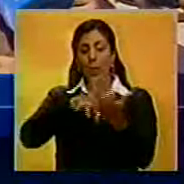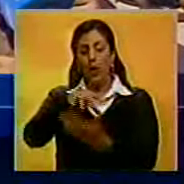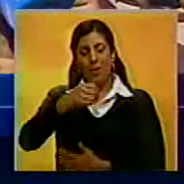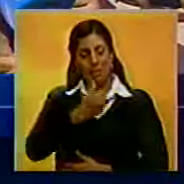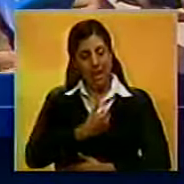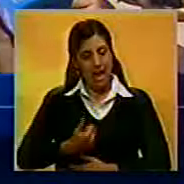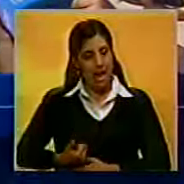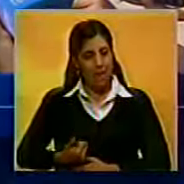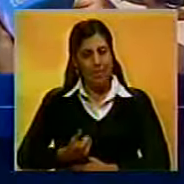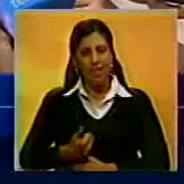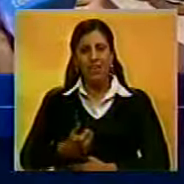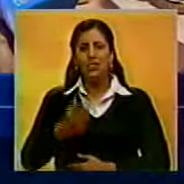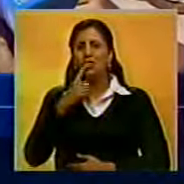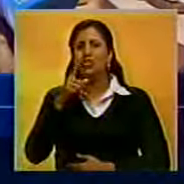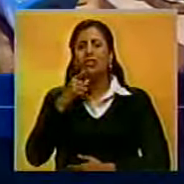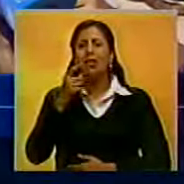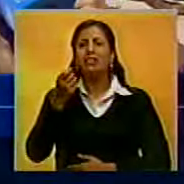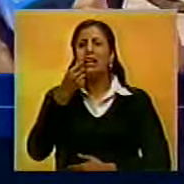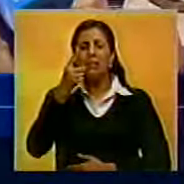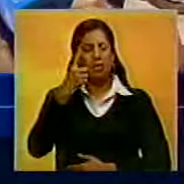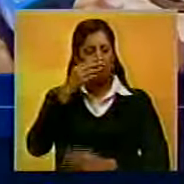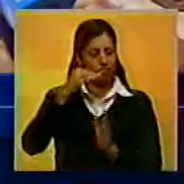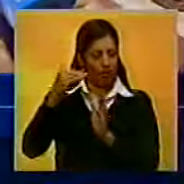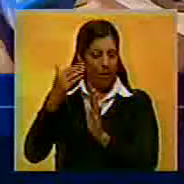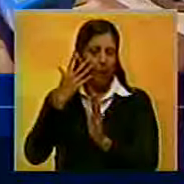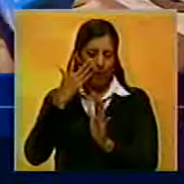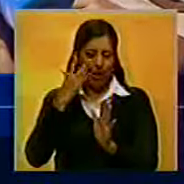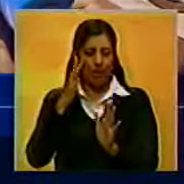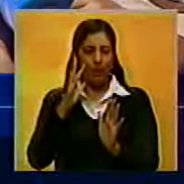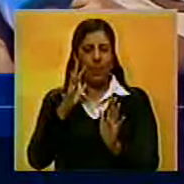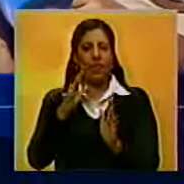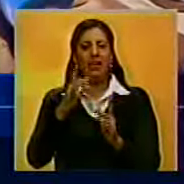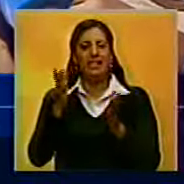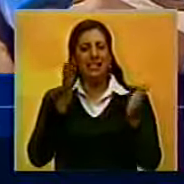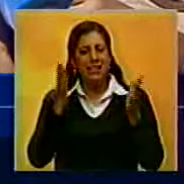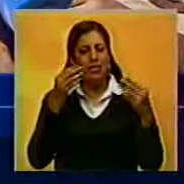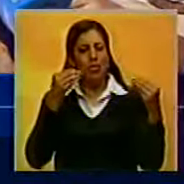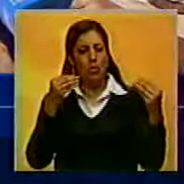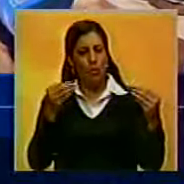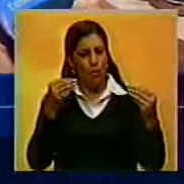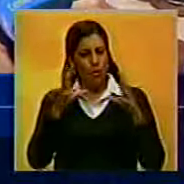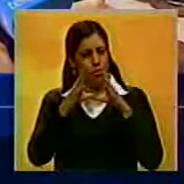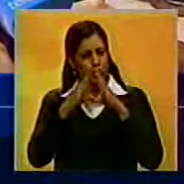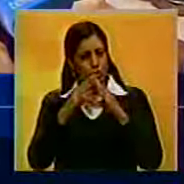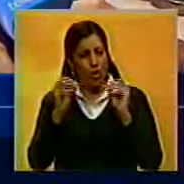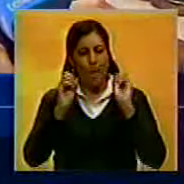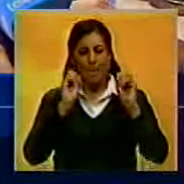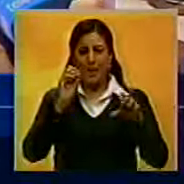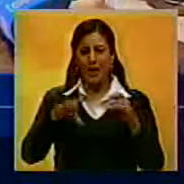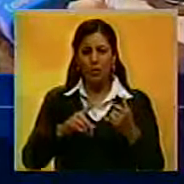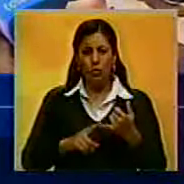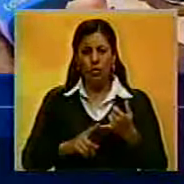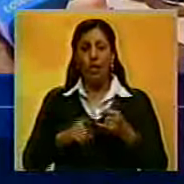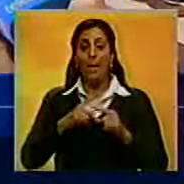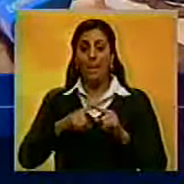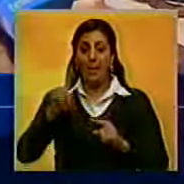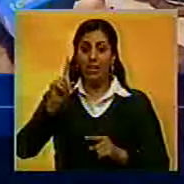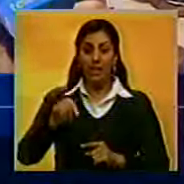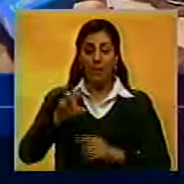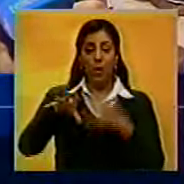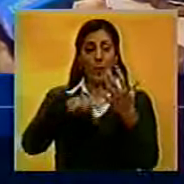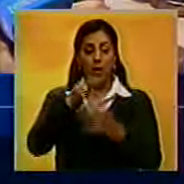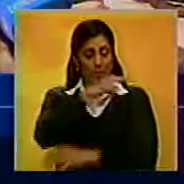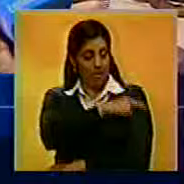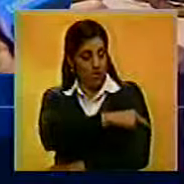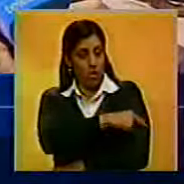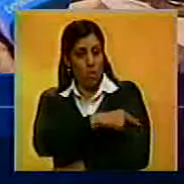hambre, no hablemos del problema de los medicamentos, hablemos del problema de los servicios públicos en general, la basura, pero así también el problema de